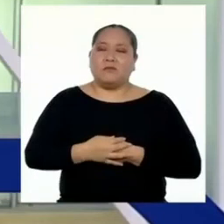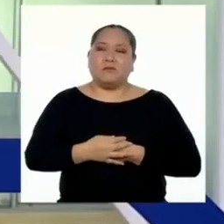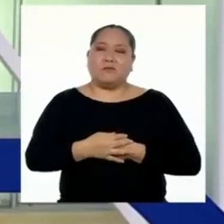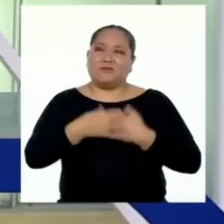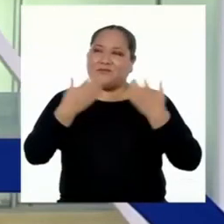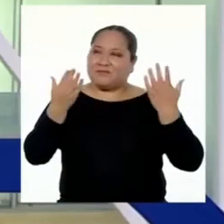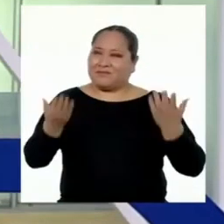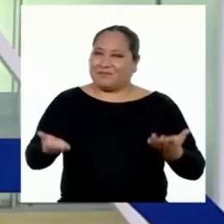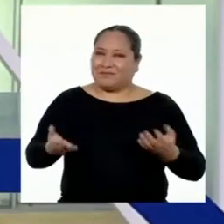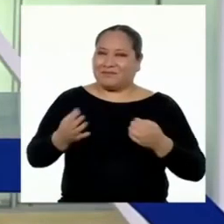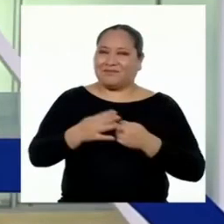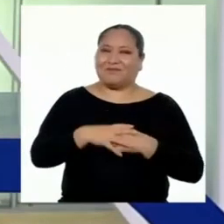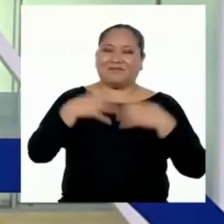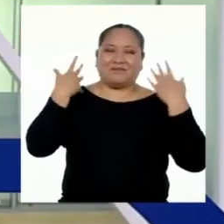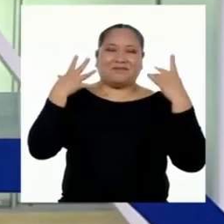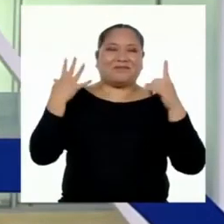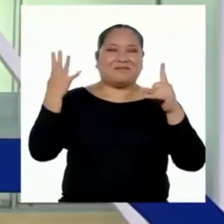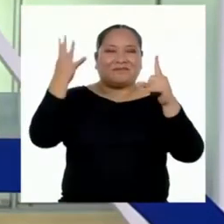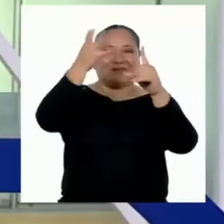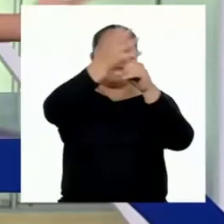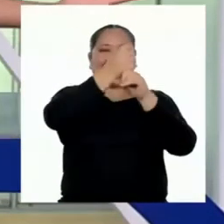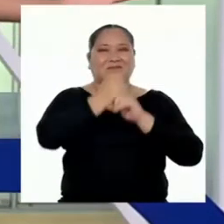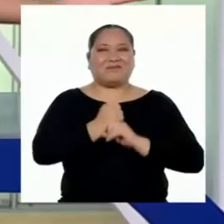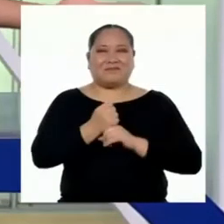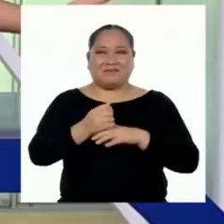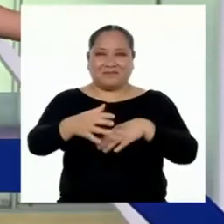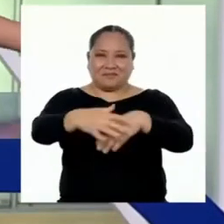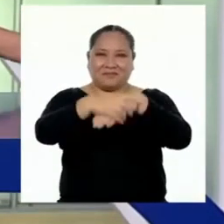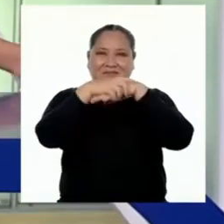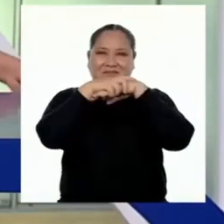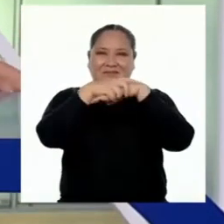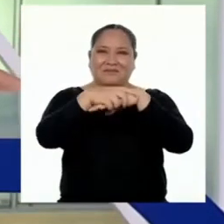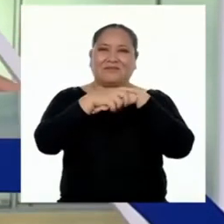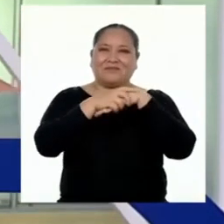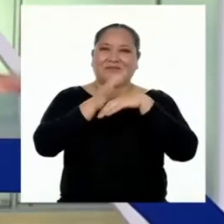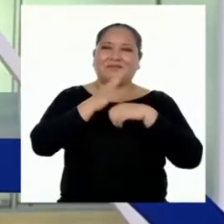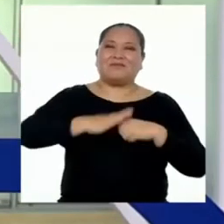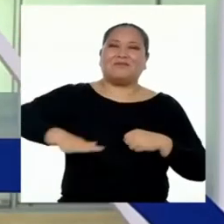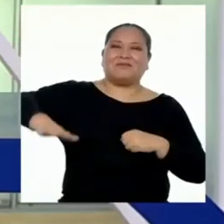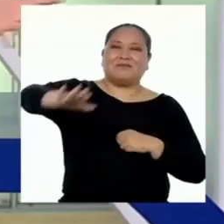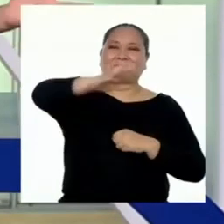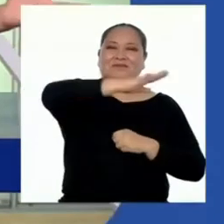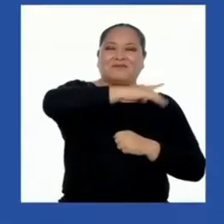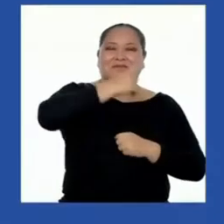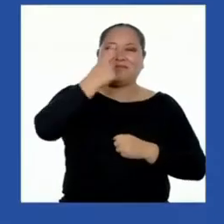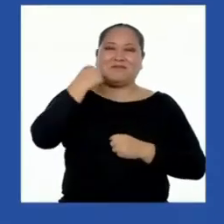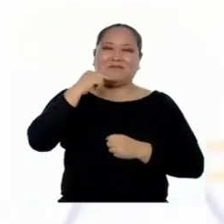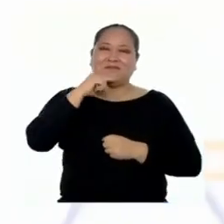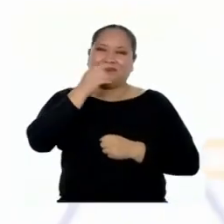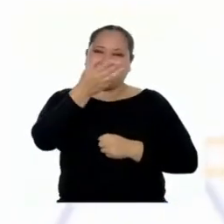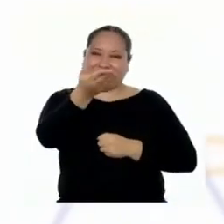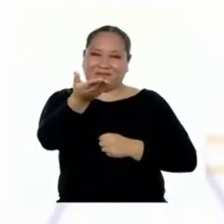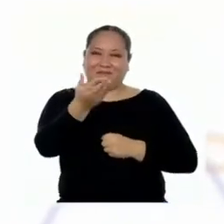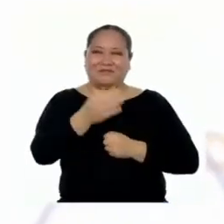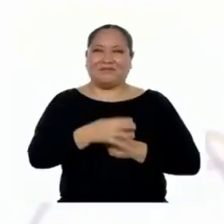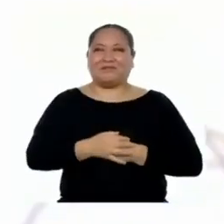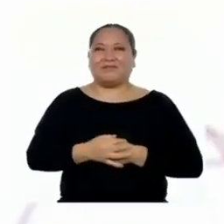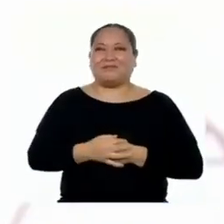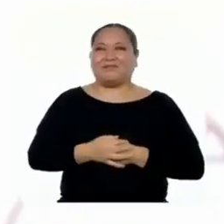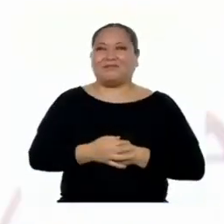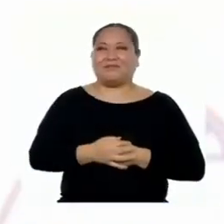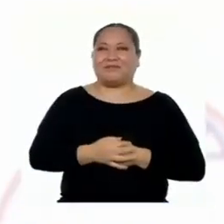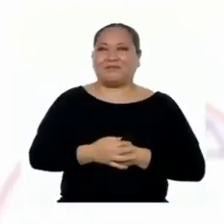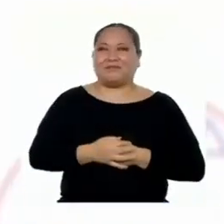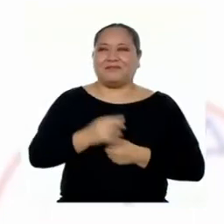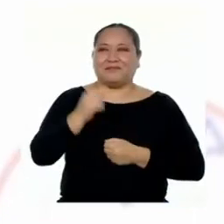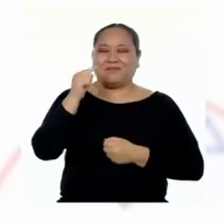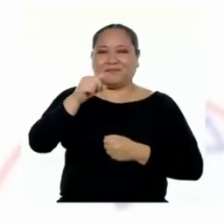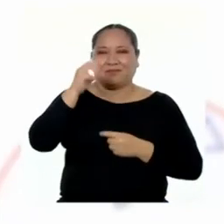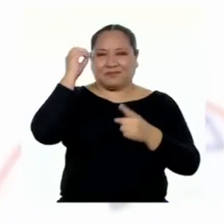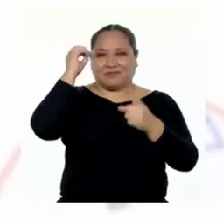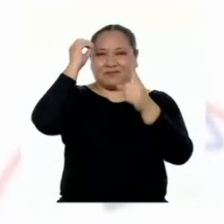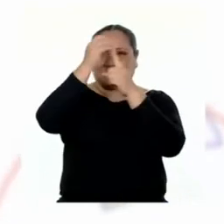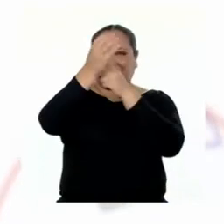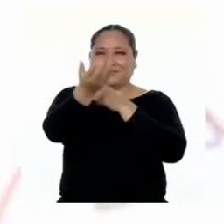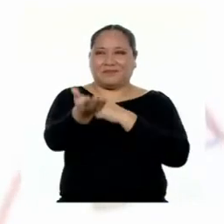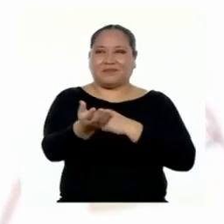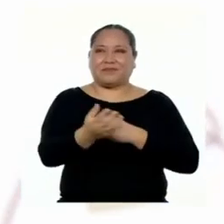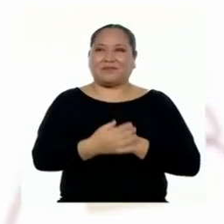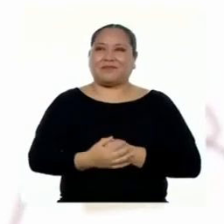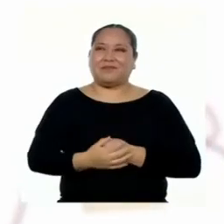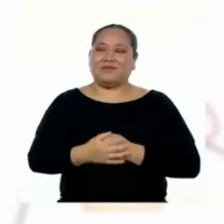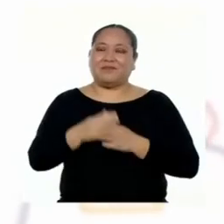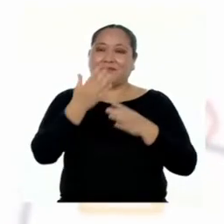¡Pues bien! ¡Lo hemos logrado! ¡Felicitaciones a todas y todos! Este es el reto.